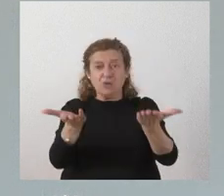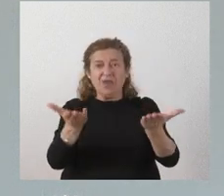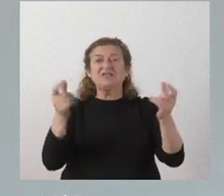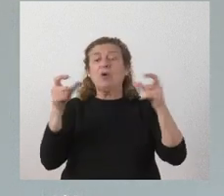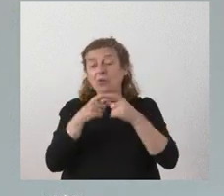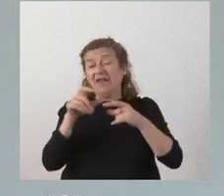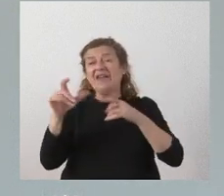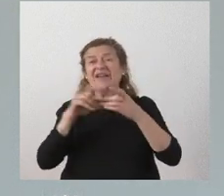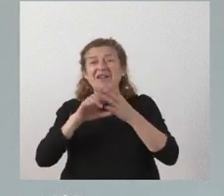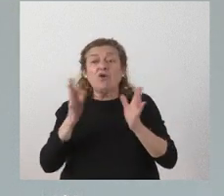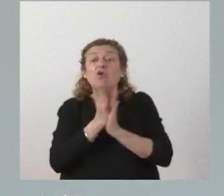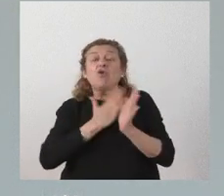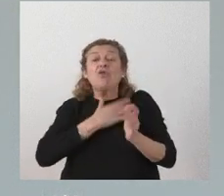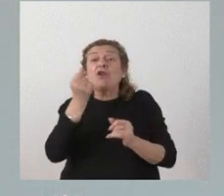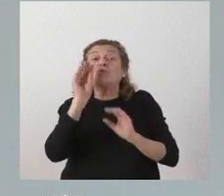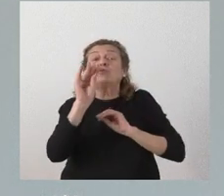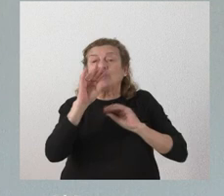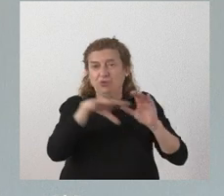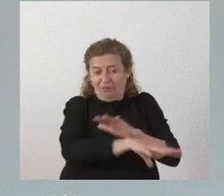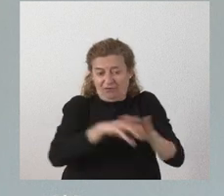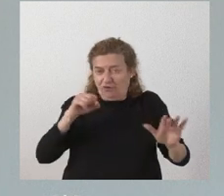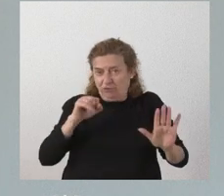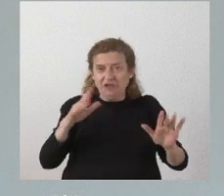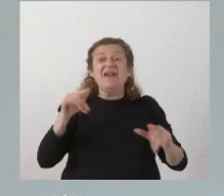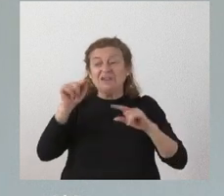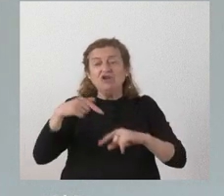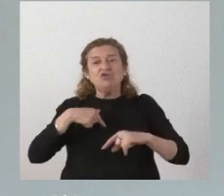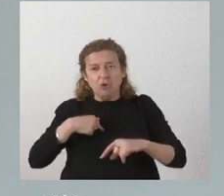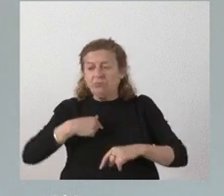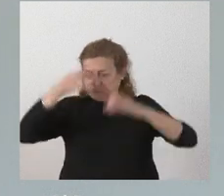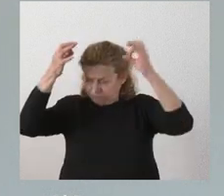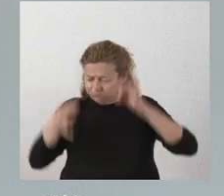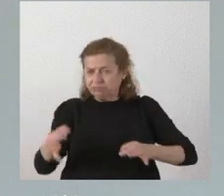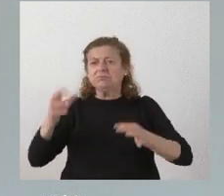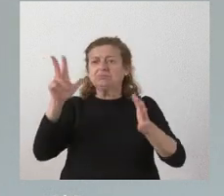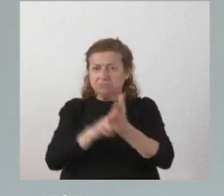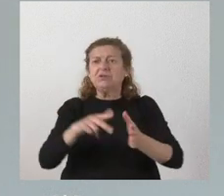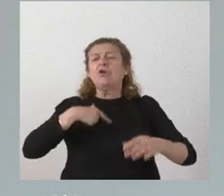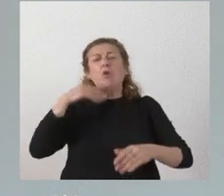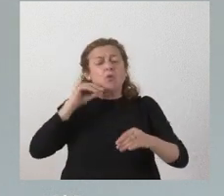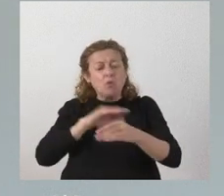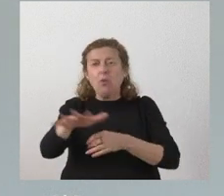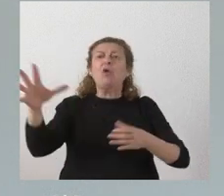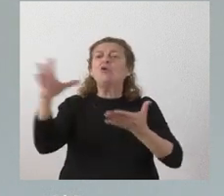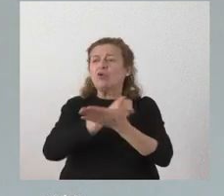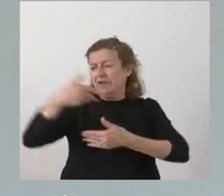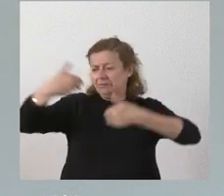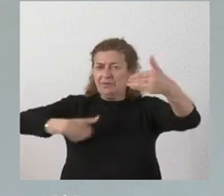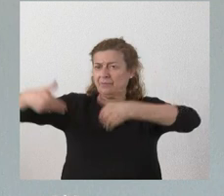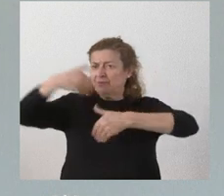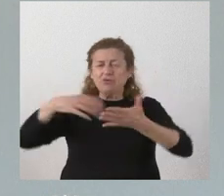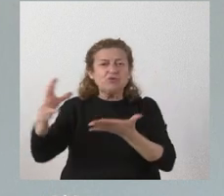castellón con sus fondos y que esas sí nosotros garantizamos el cubrir todas las demandas que existan